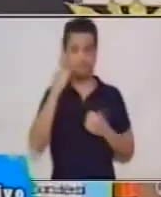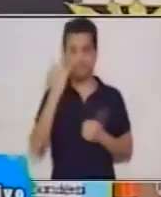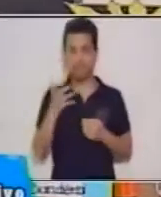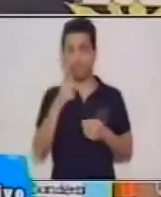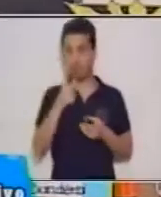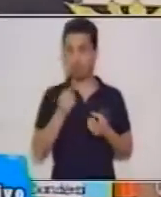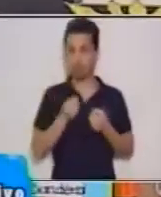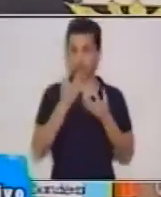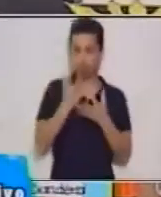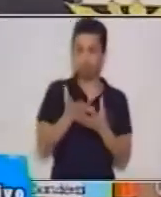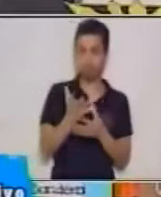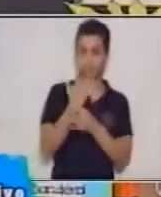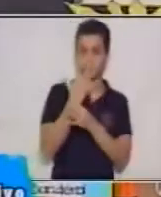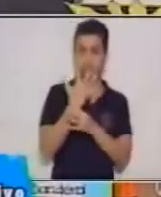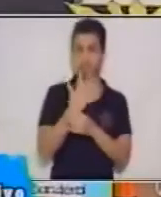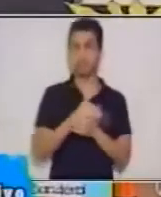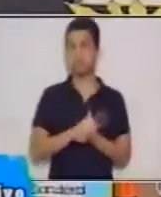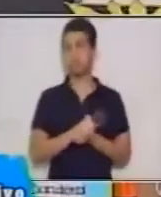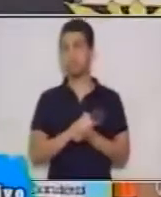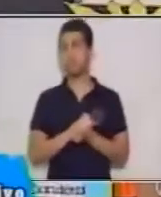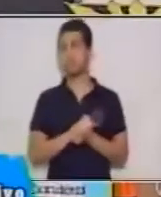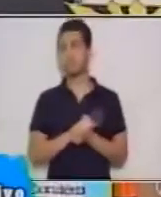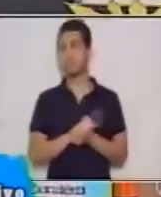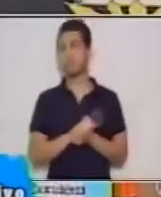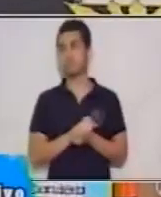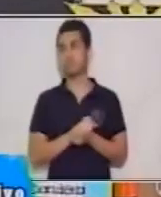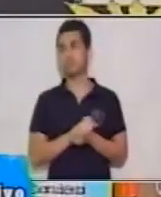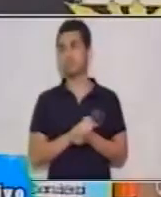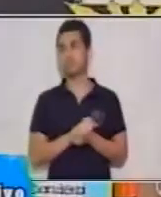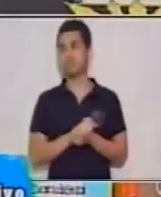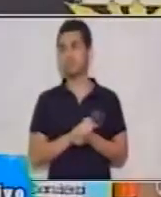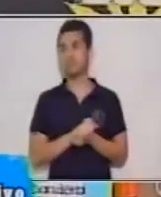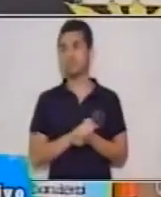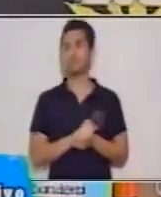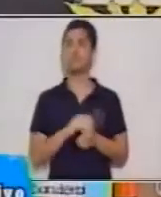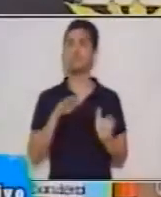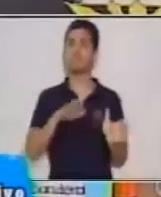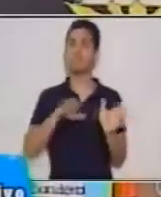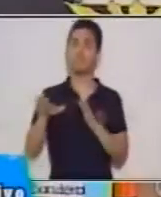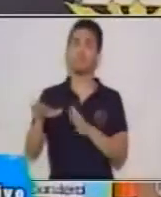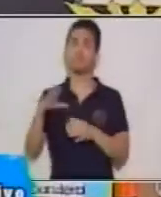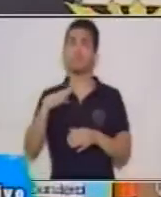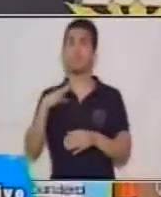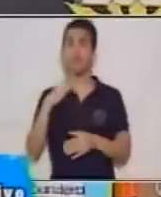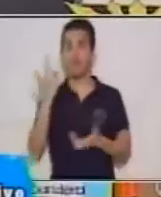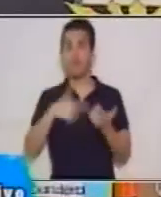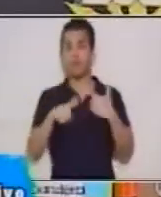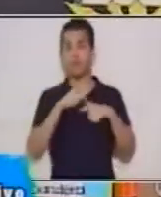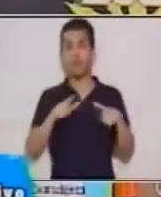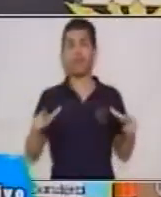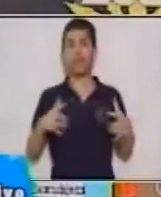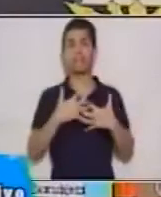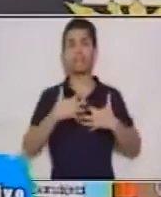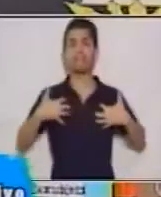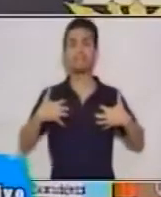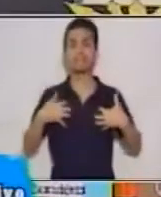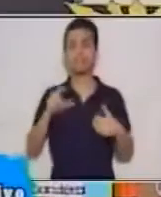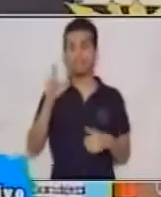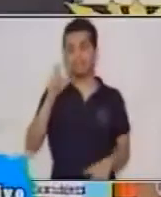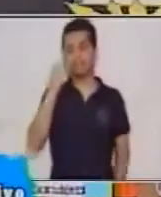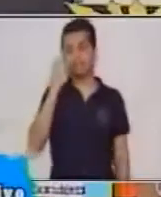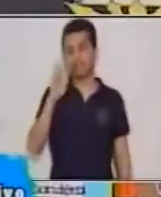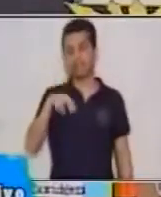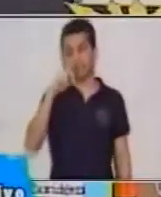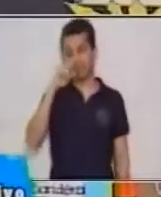autor de esa obra. Tenemos el lenguaje científico porque acá nos dice que va a